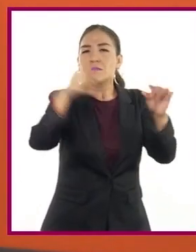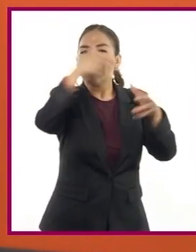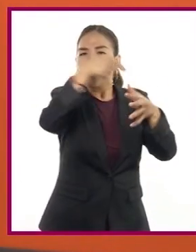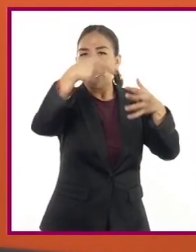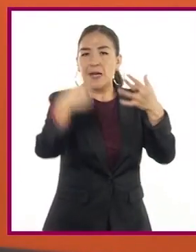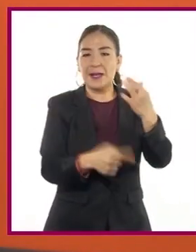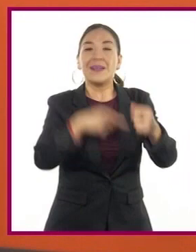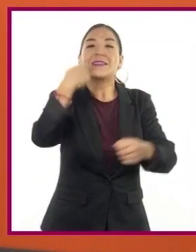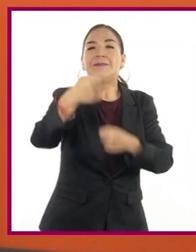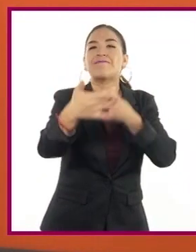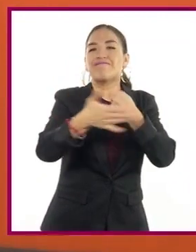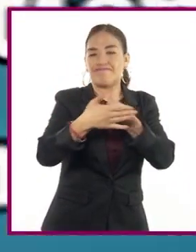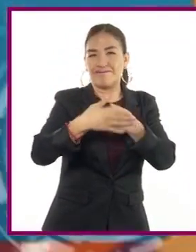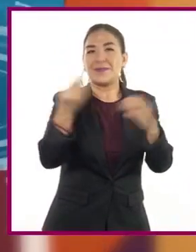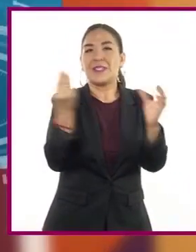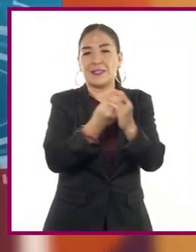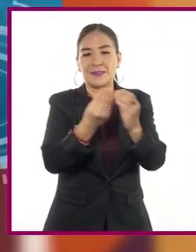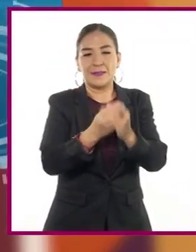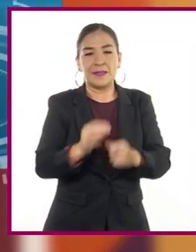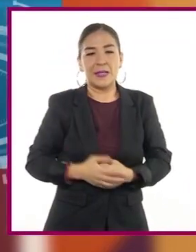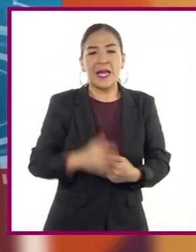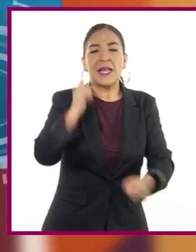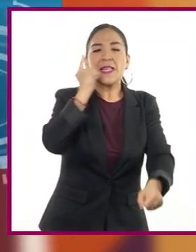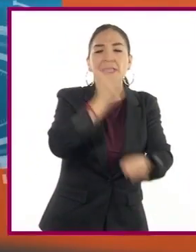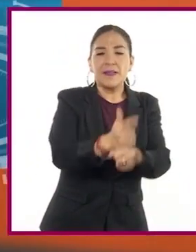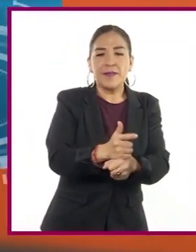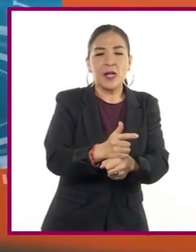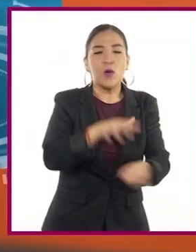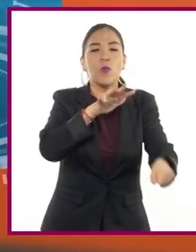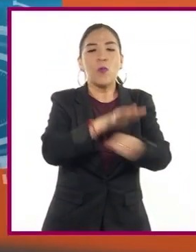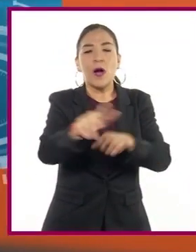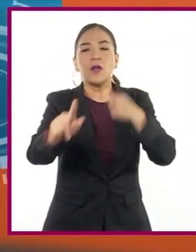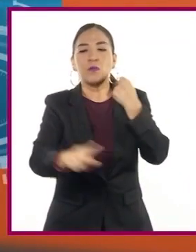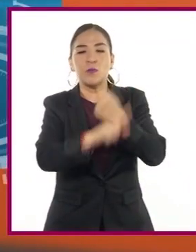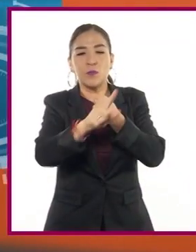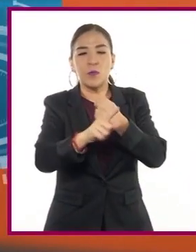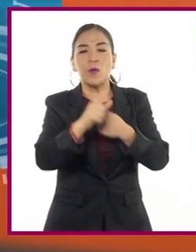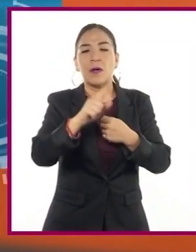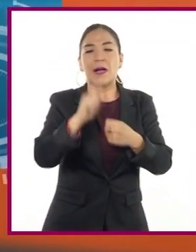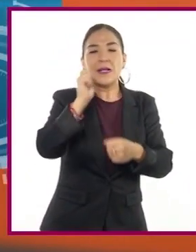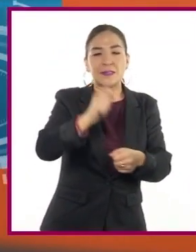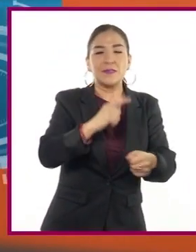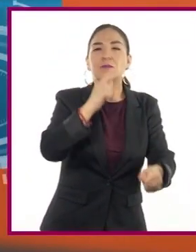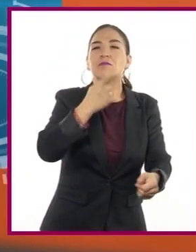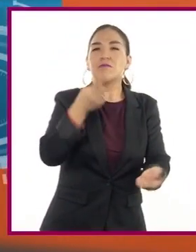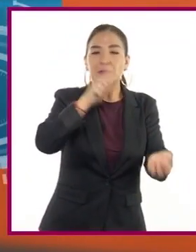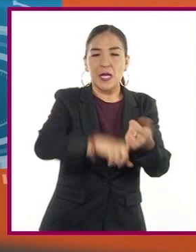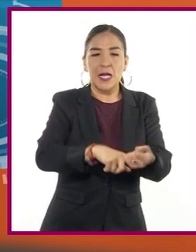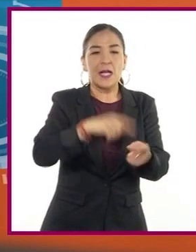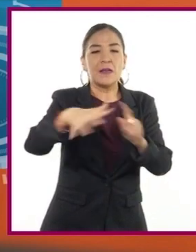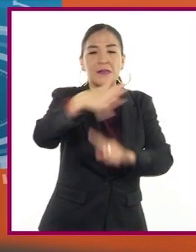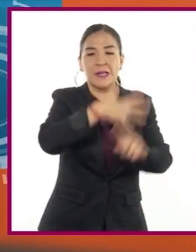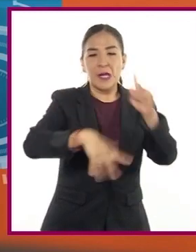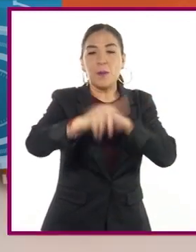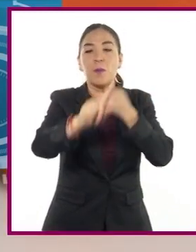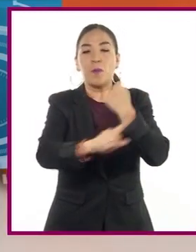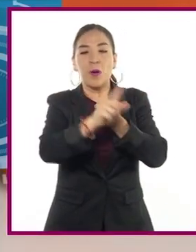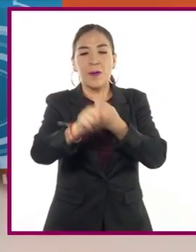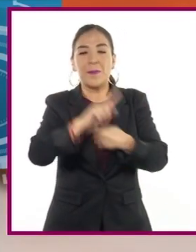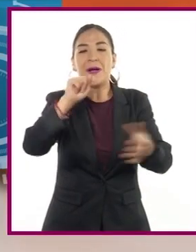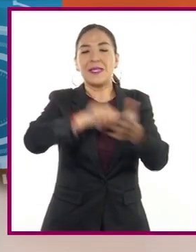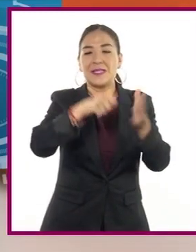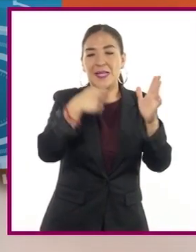en la siguiente sesión. Identificaremos las condiciones del contexto en que tiene lugar el problema técnico.